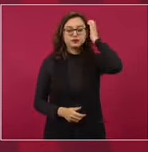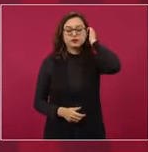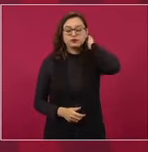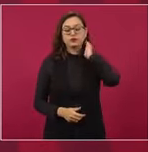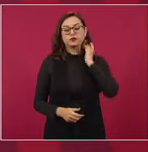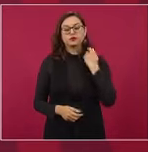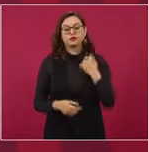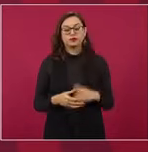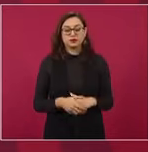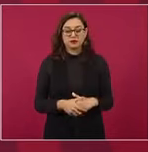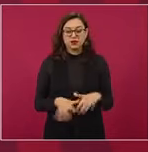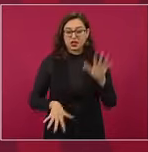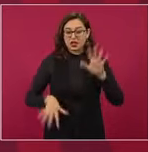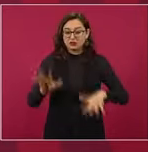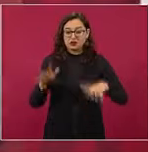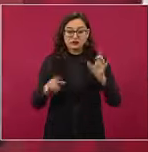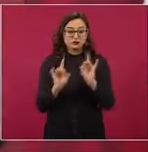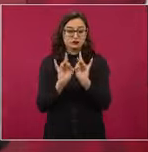desmoralicemos,